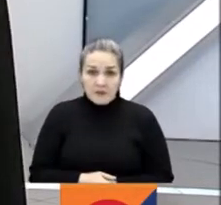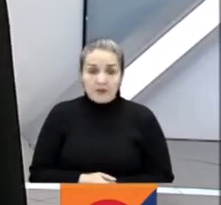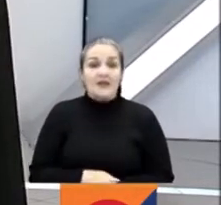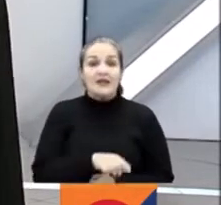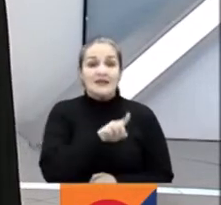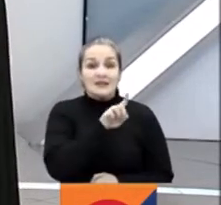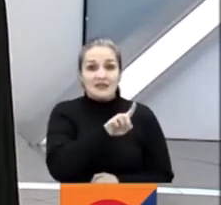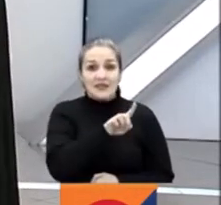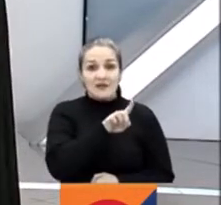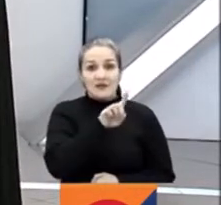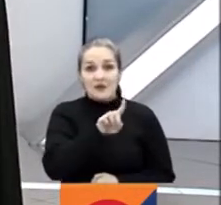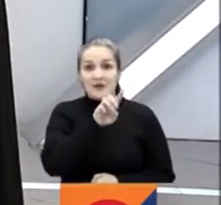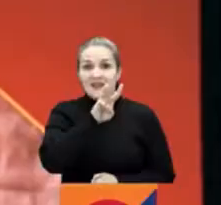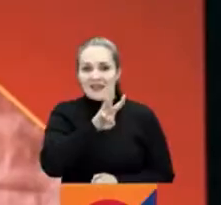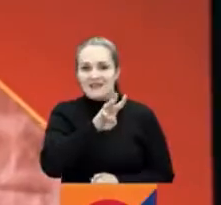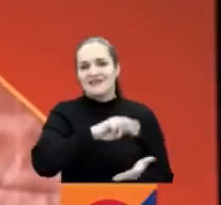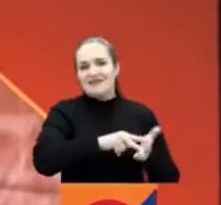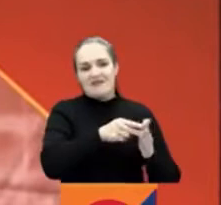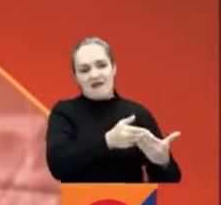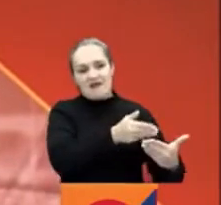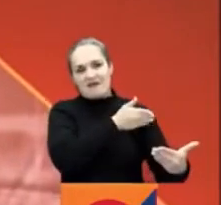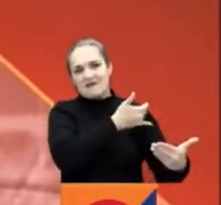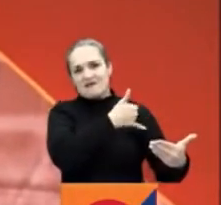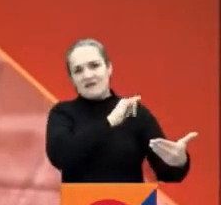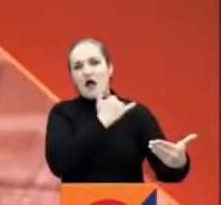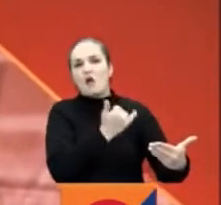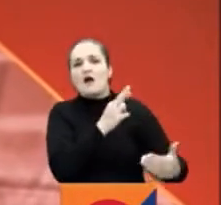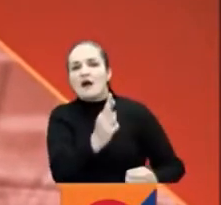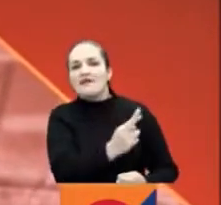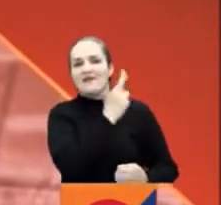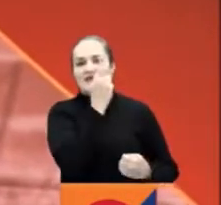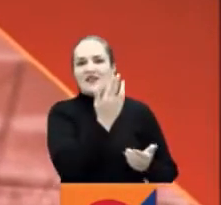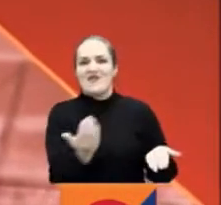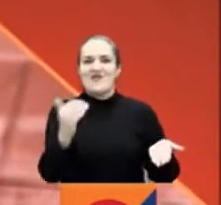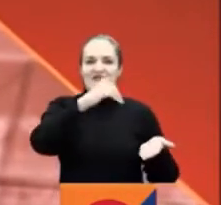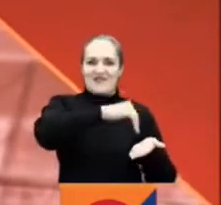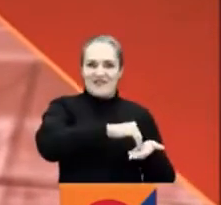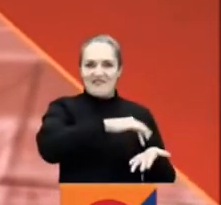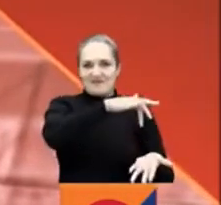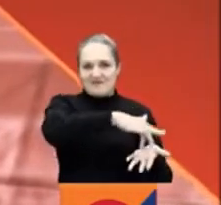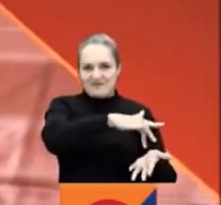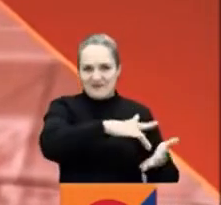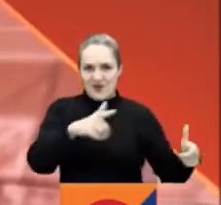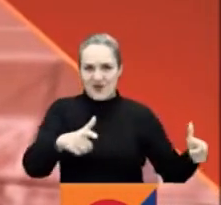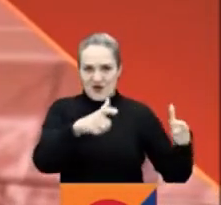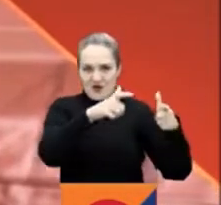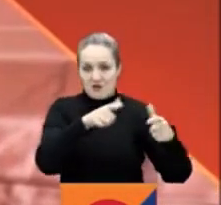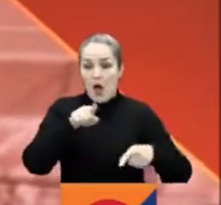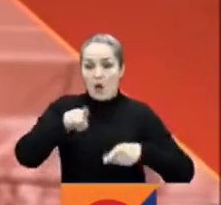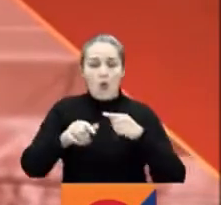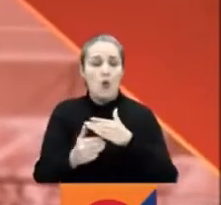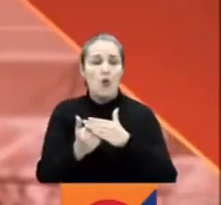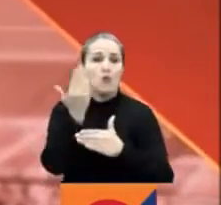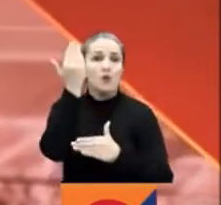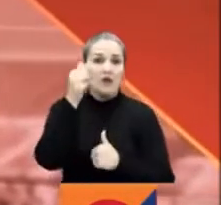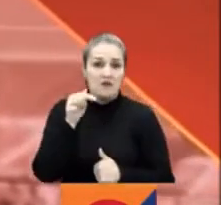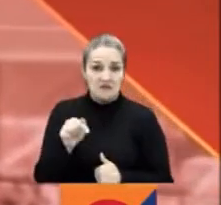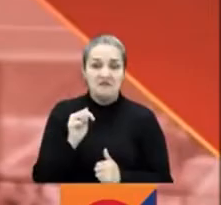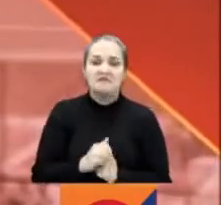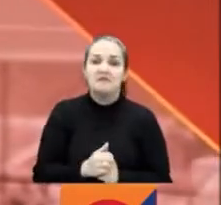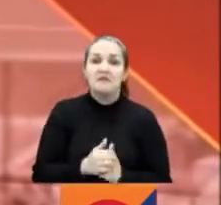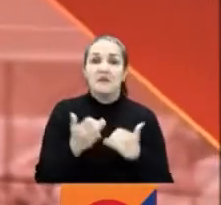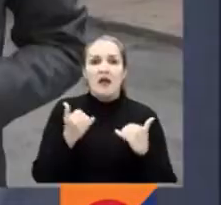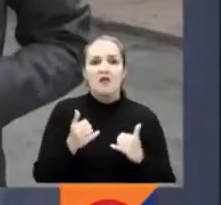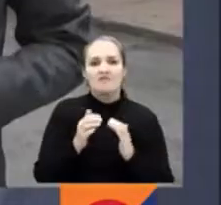repitentes en el cargo. Y a esta hora, cuando son las 12 y 8 minutos del mediodía, damos paso a John López, quien está